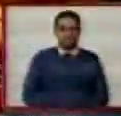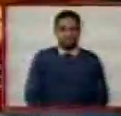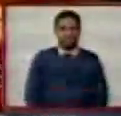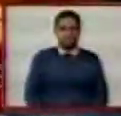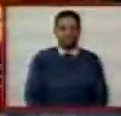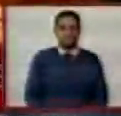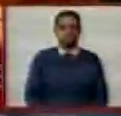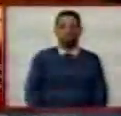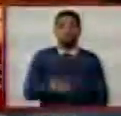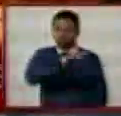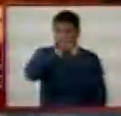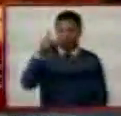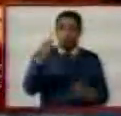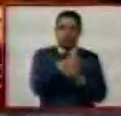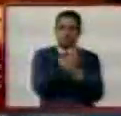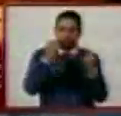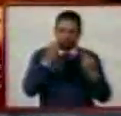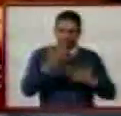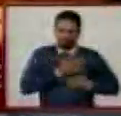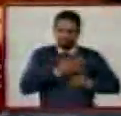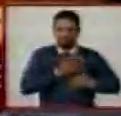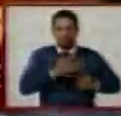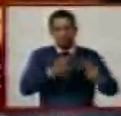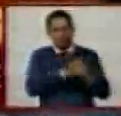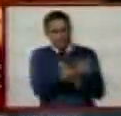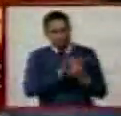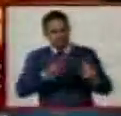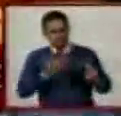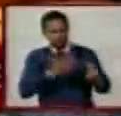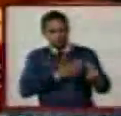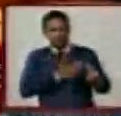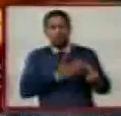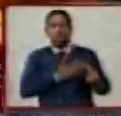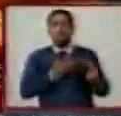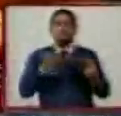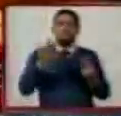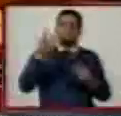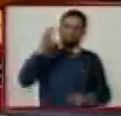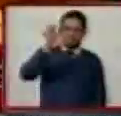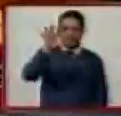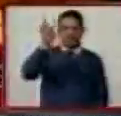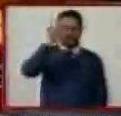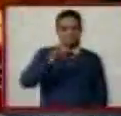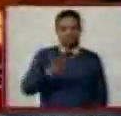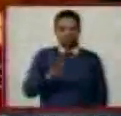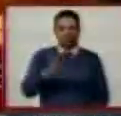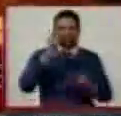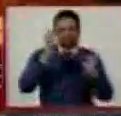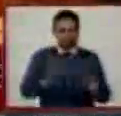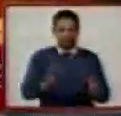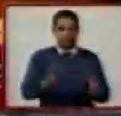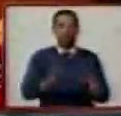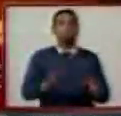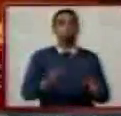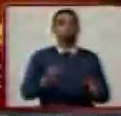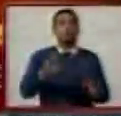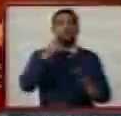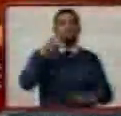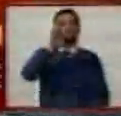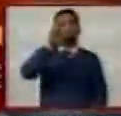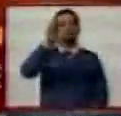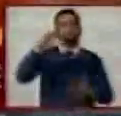Comprometanse de corazón, de corazón, con Patria Segura puede ser la garantía de futuro de nuestros hijos.